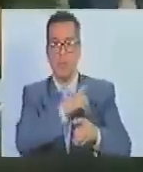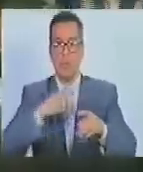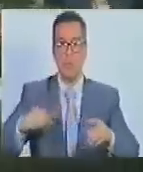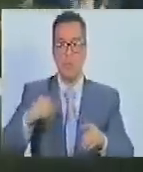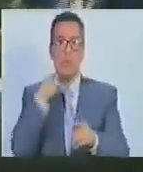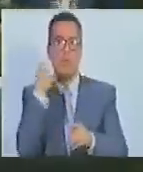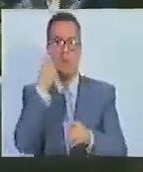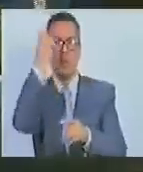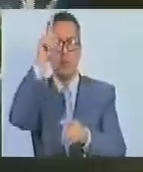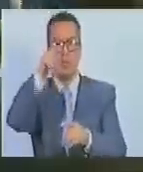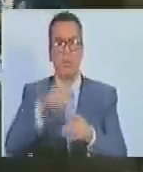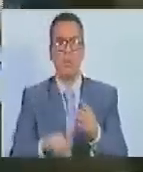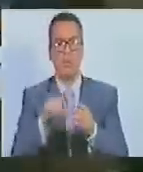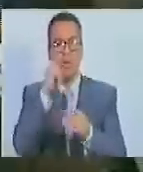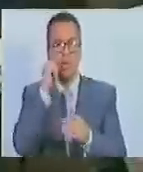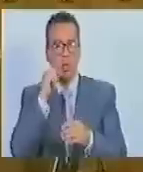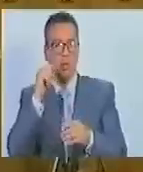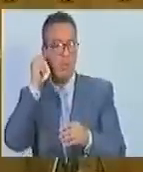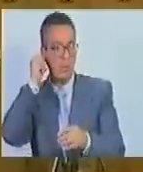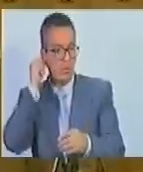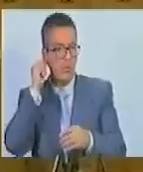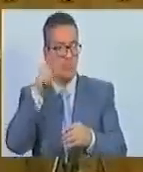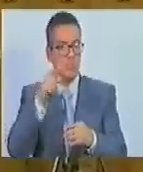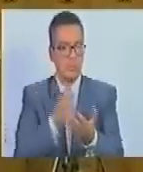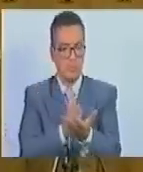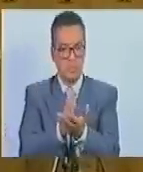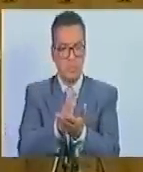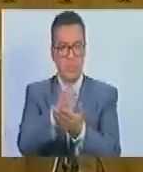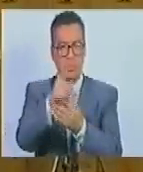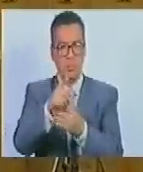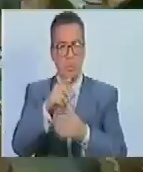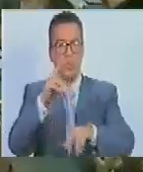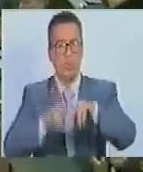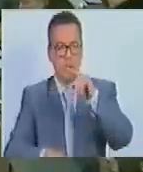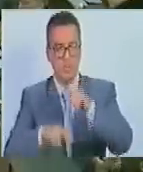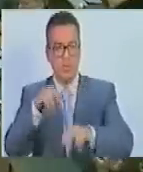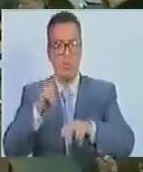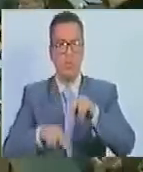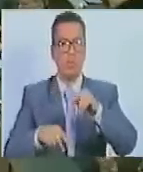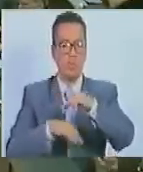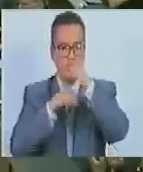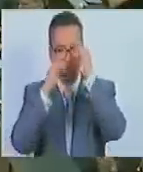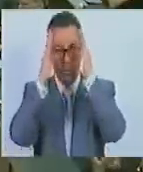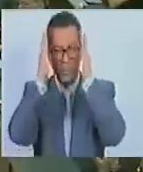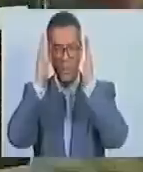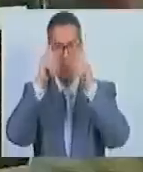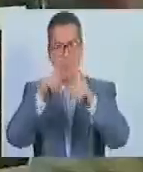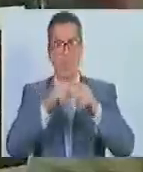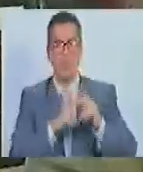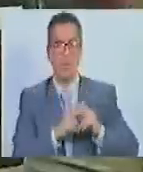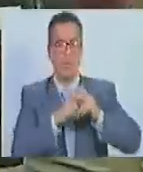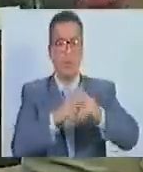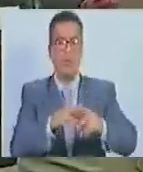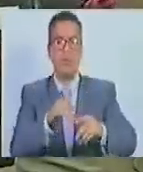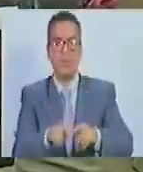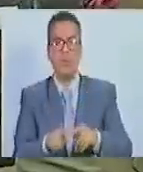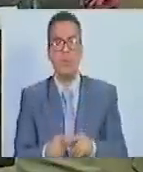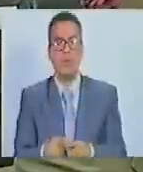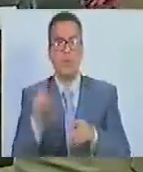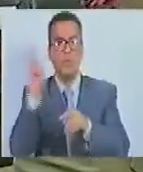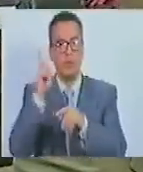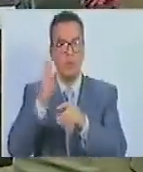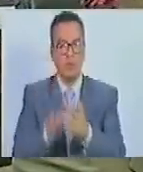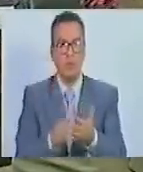éxito a los hombres y mujeres que siguen forjando, que siguen atendiendo voluntariamente para que